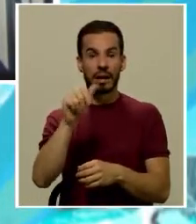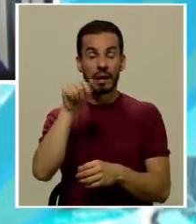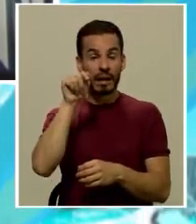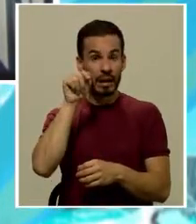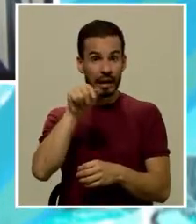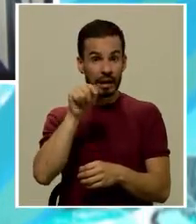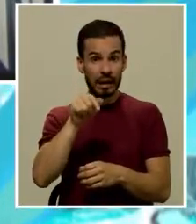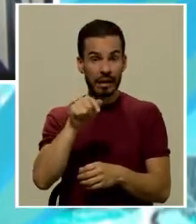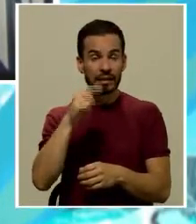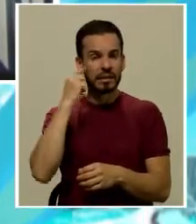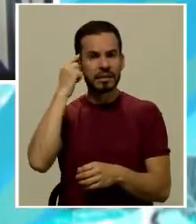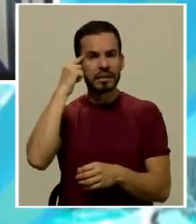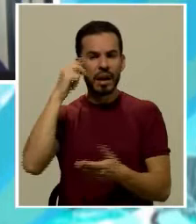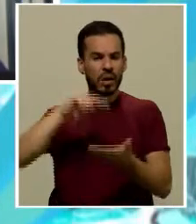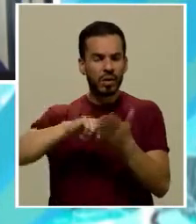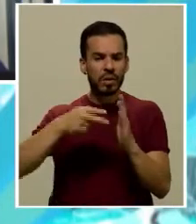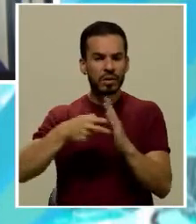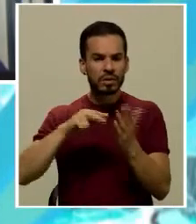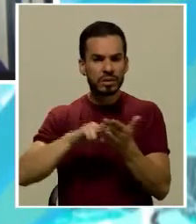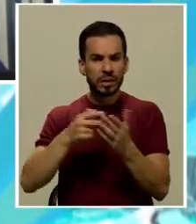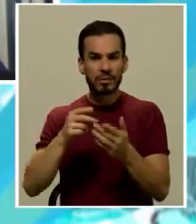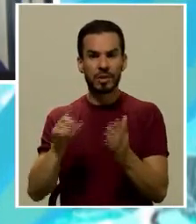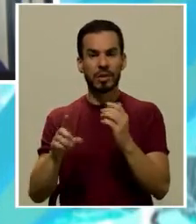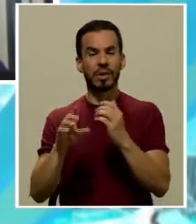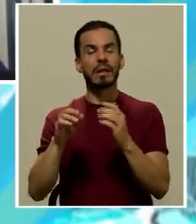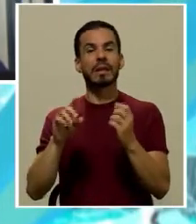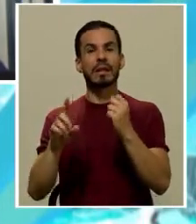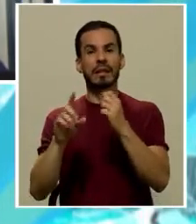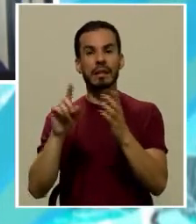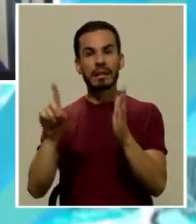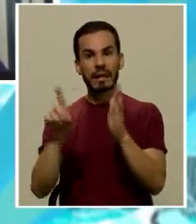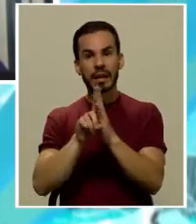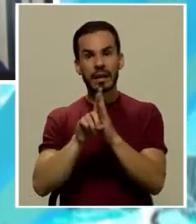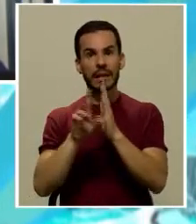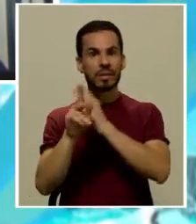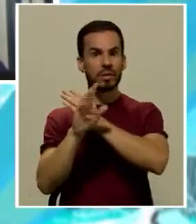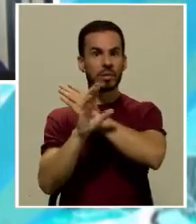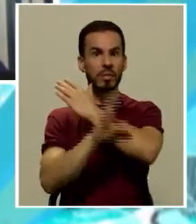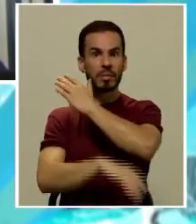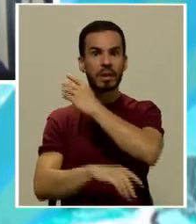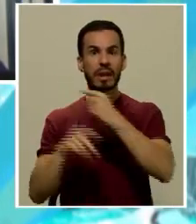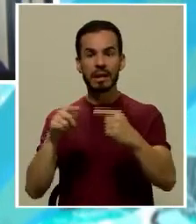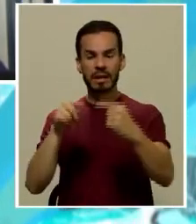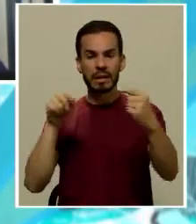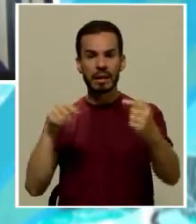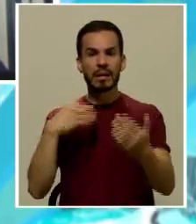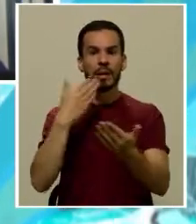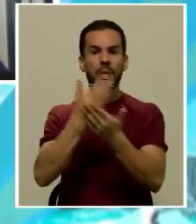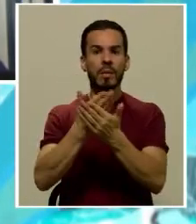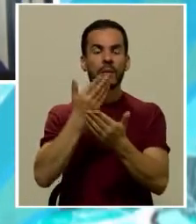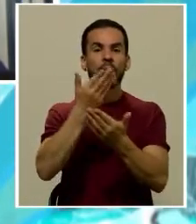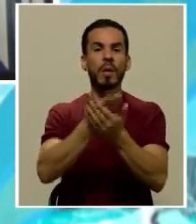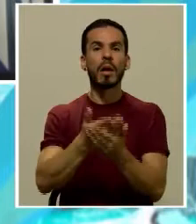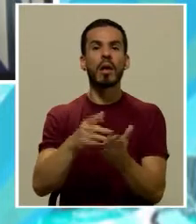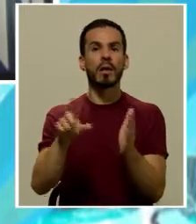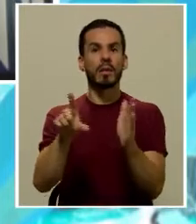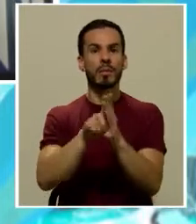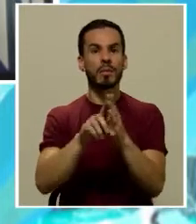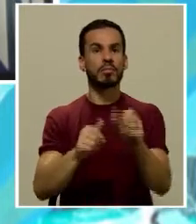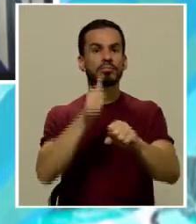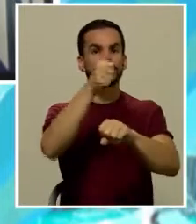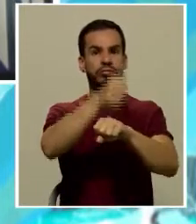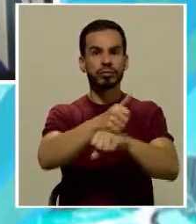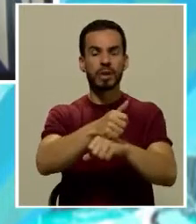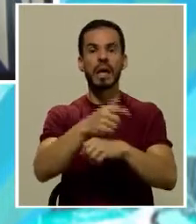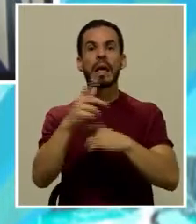estas nociones de derecho penal del enemigo se van filtrando en la promulgación de leyes y en la legislación